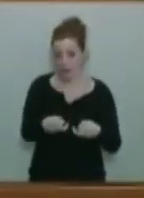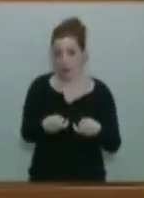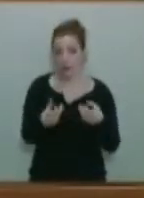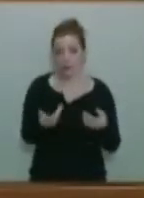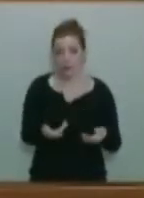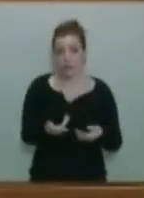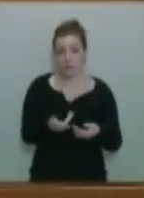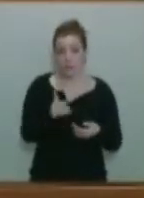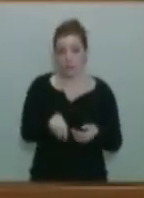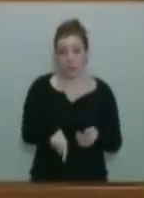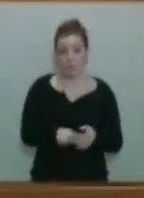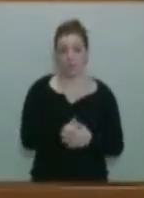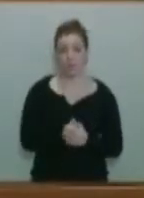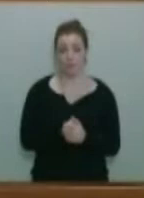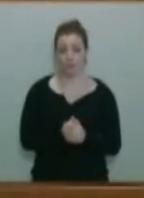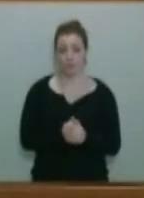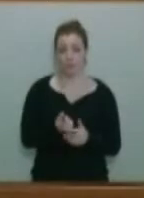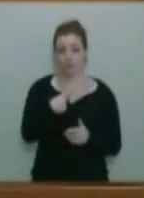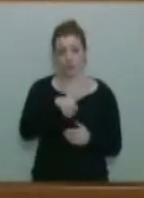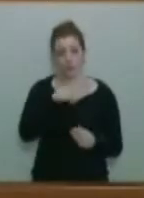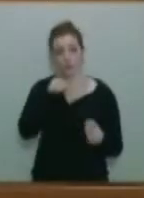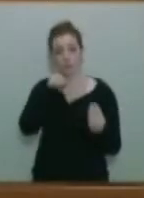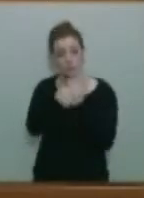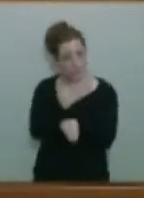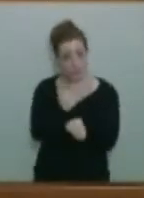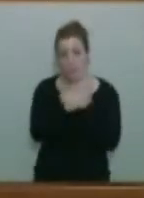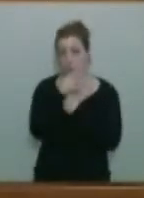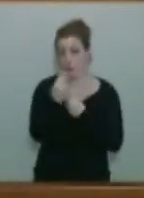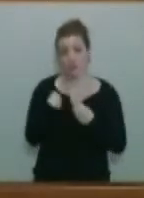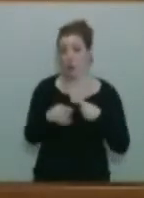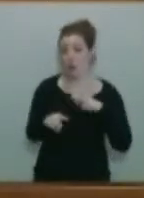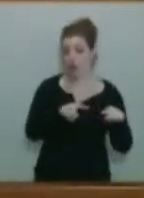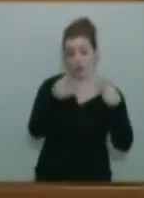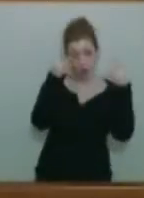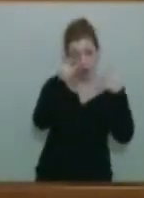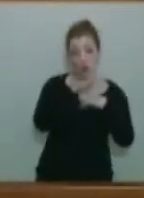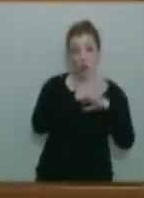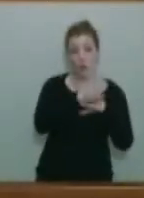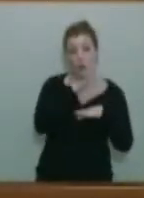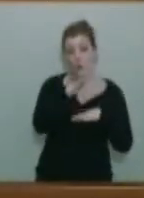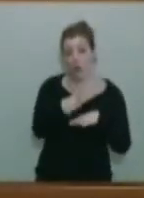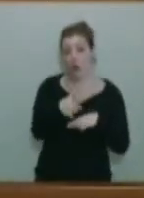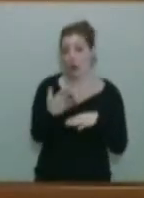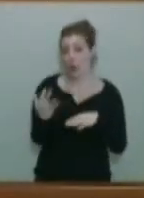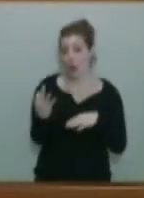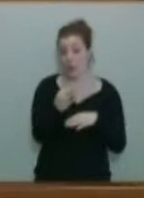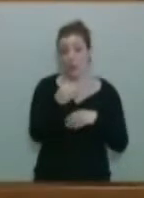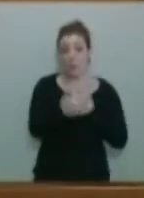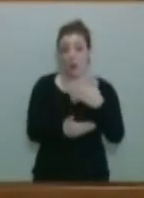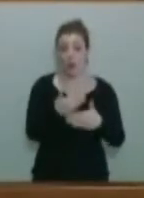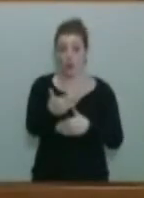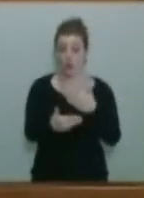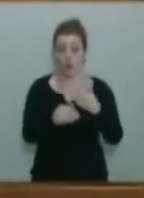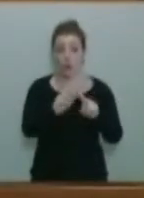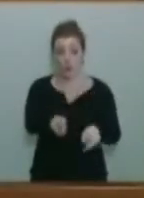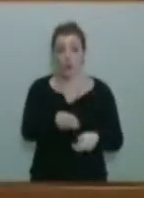Así pues, y aunque discrepemos respecto a la decisión del Consejo de Gobierno sobre cómo debería abordarse este proceso de reestructuración en